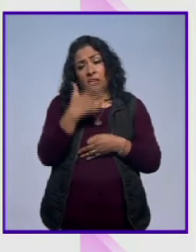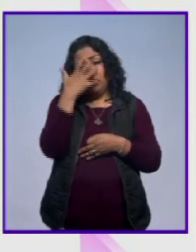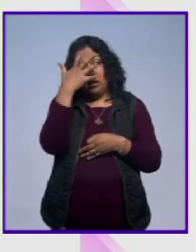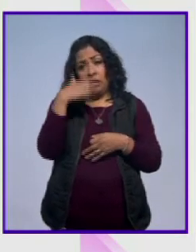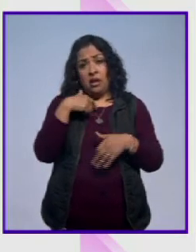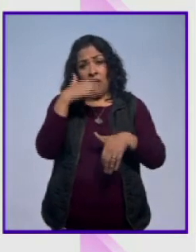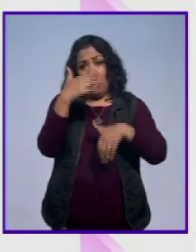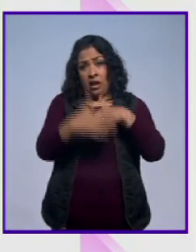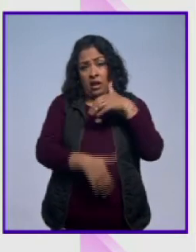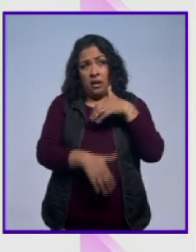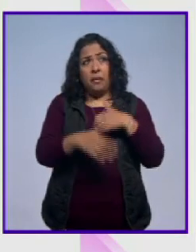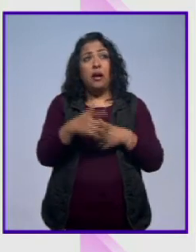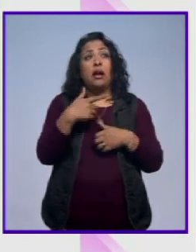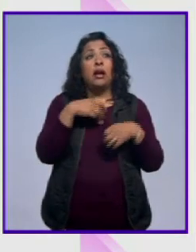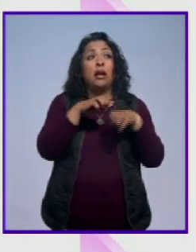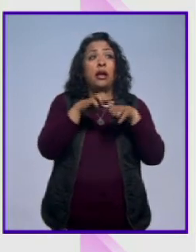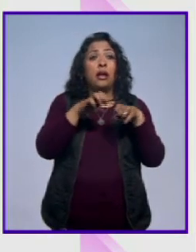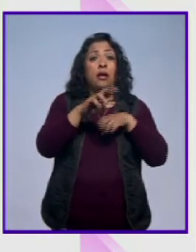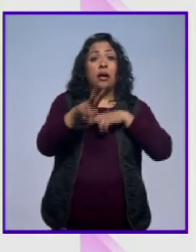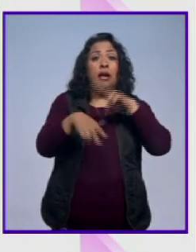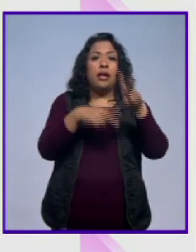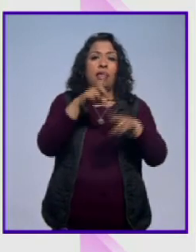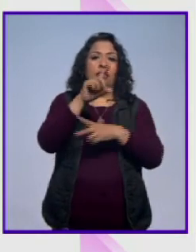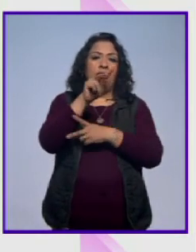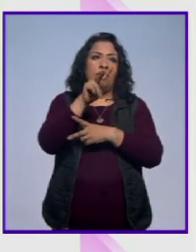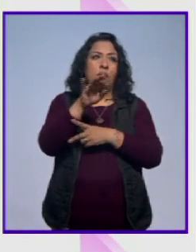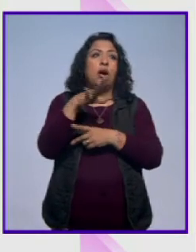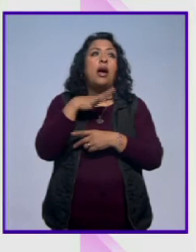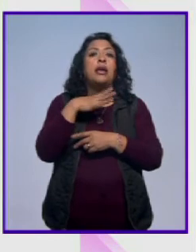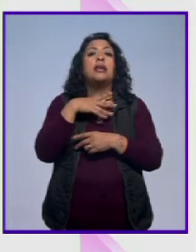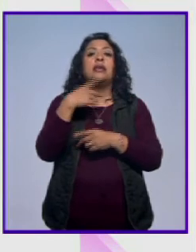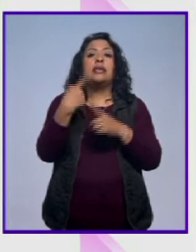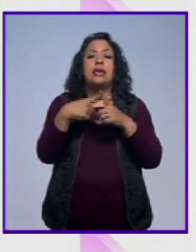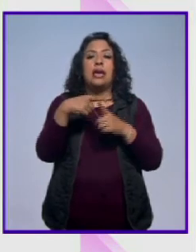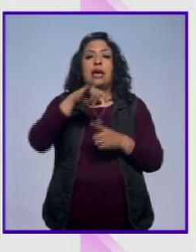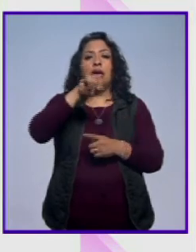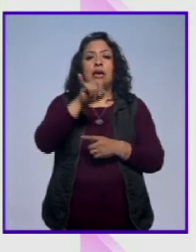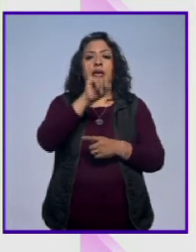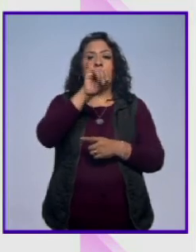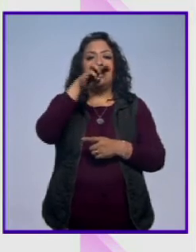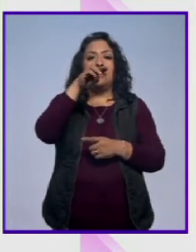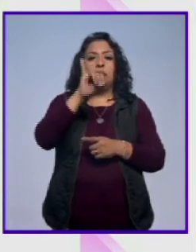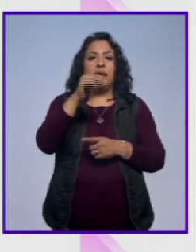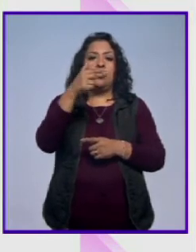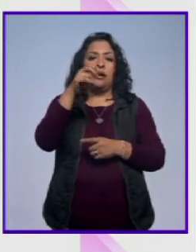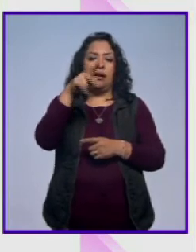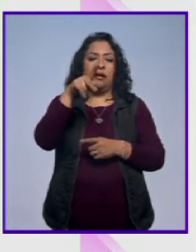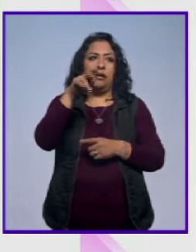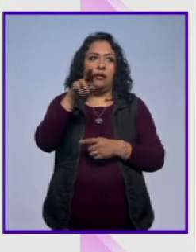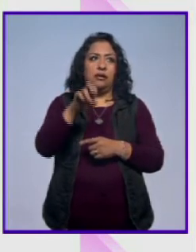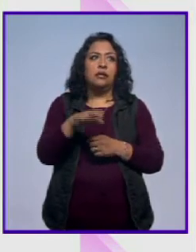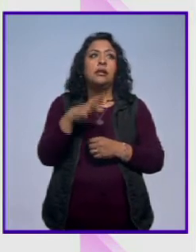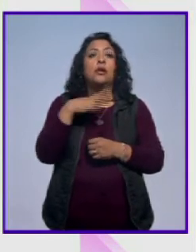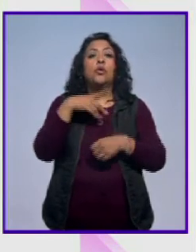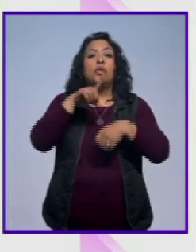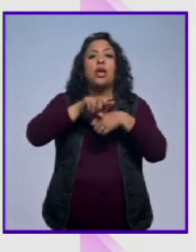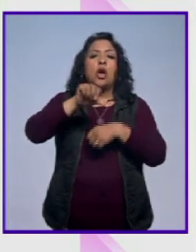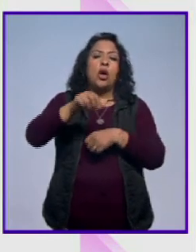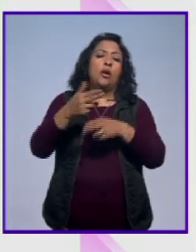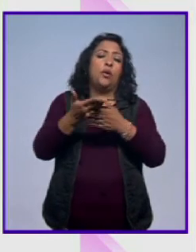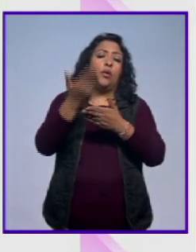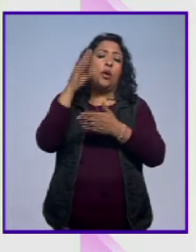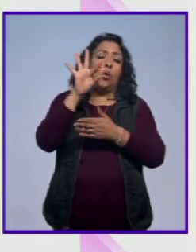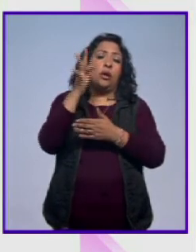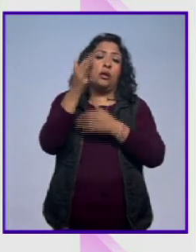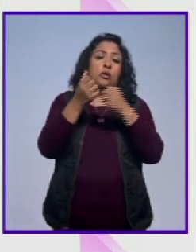es David Bowie porque hubiéramos enviado al equipo de eventos espaciales es Jimmy Helmix uno de los más guitarristas de la historia quien un día como hoy hace 48